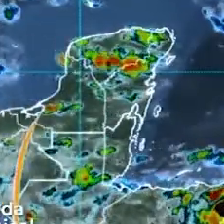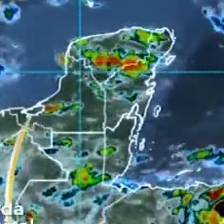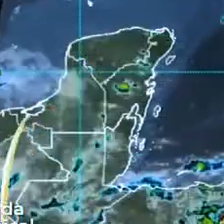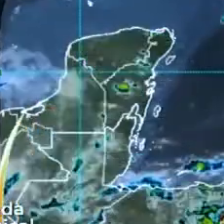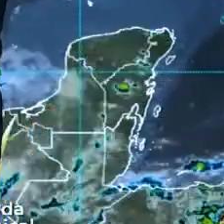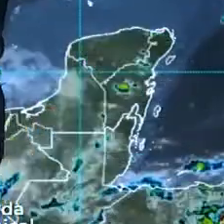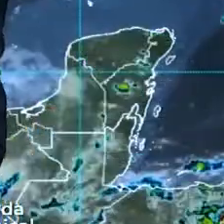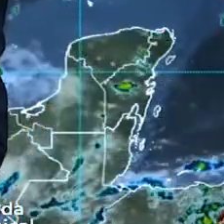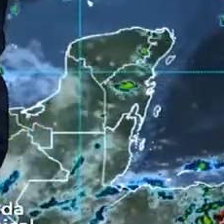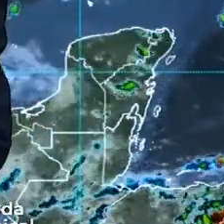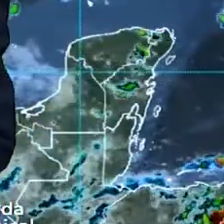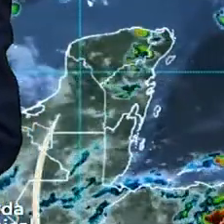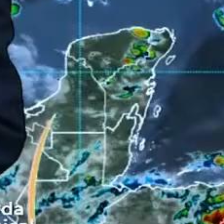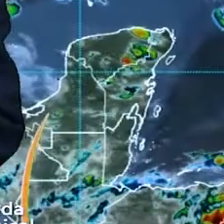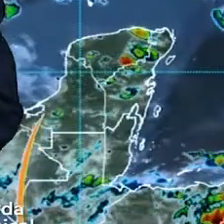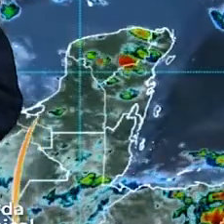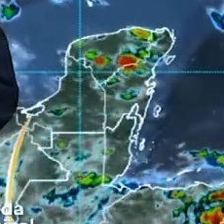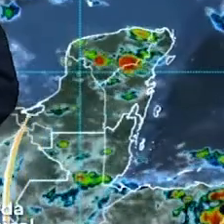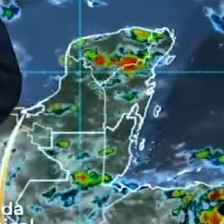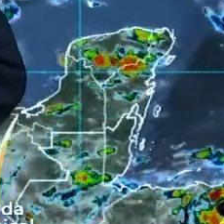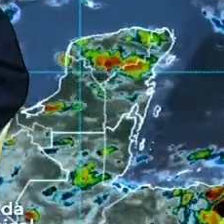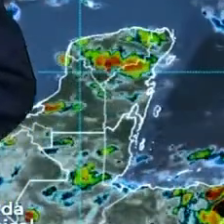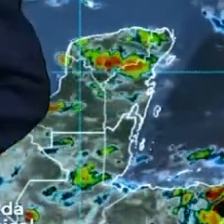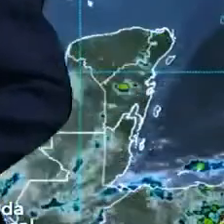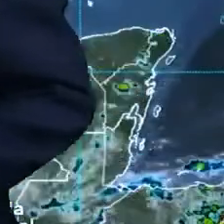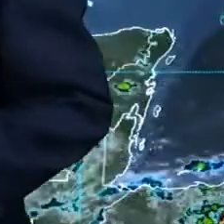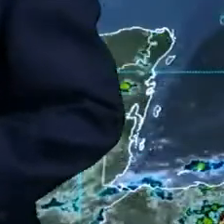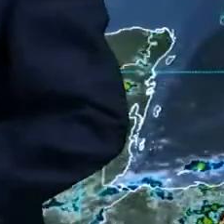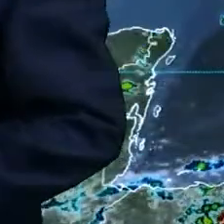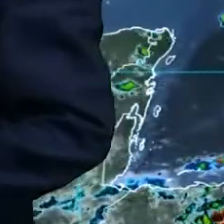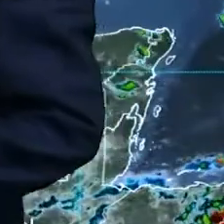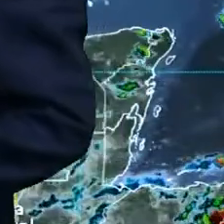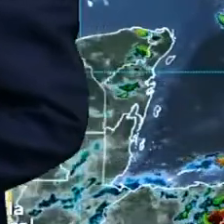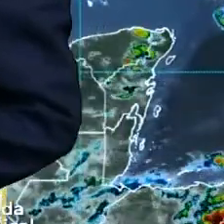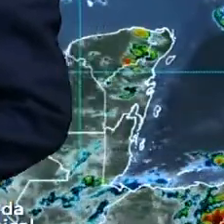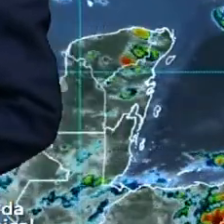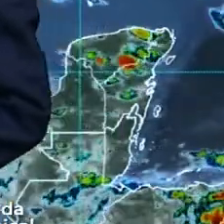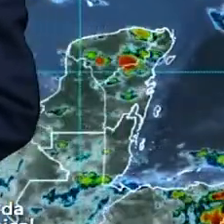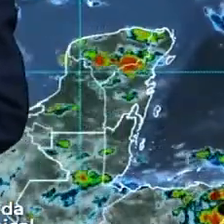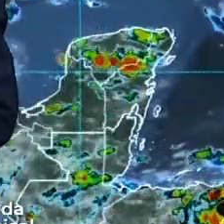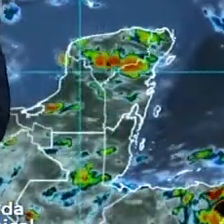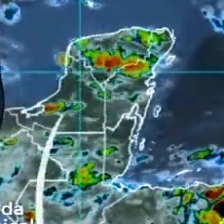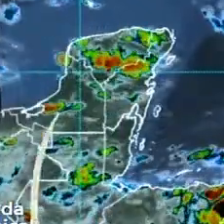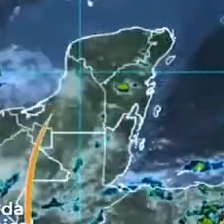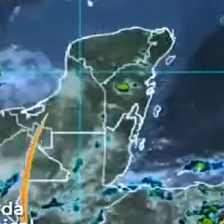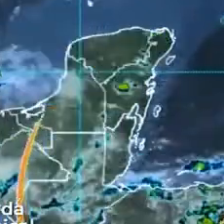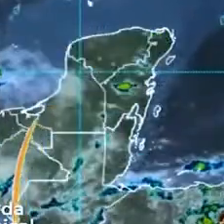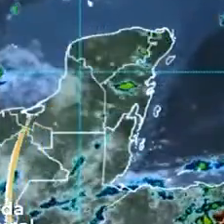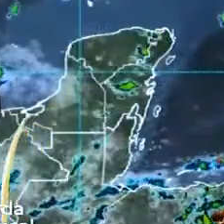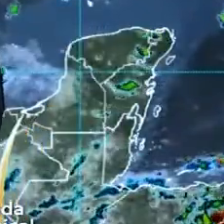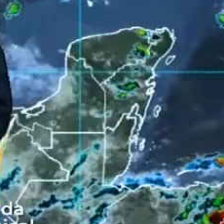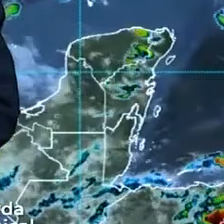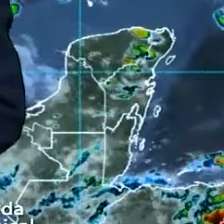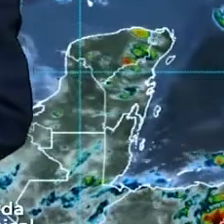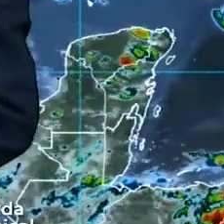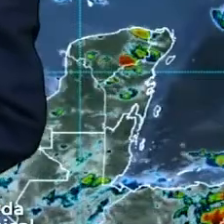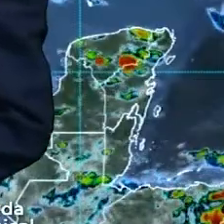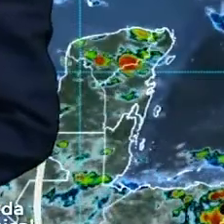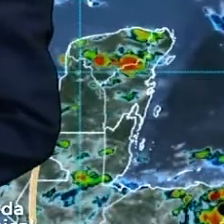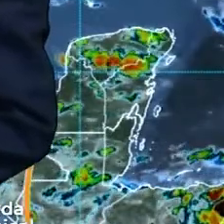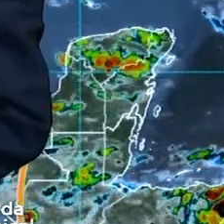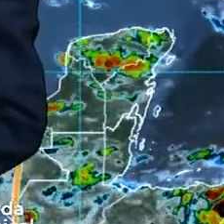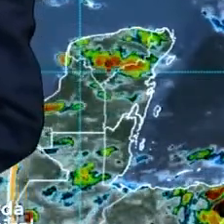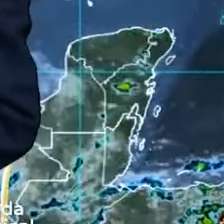incluye un poco de nubosidad al sur de la península de Baja California, con algunas precipitaciones dispersas, el oleaje entre uno y dos metros